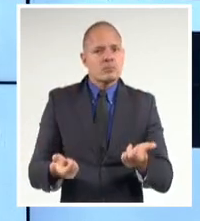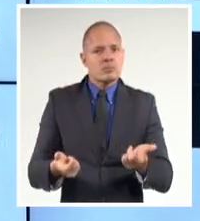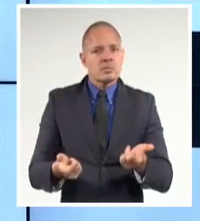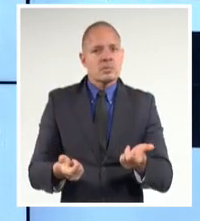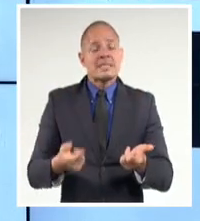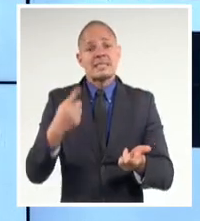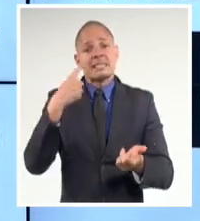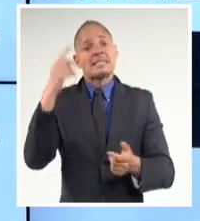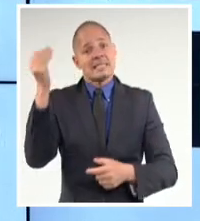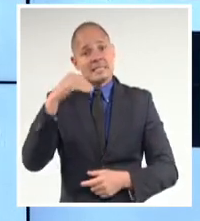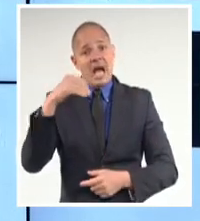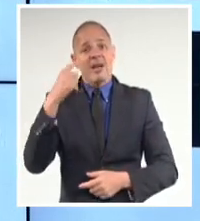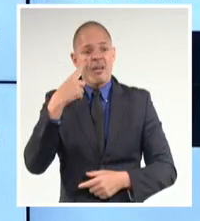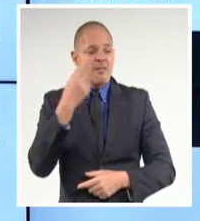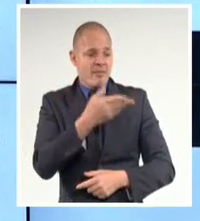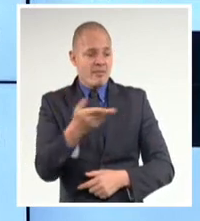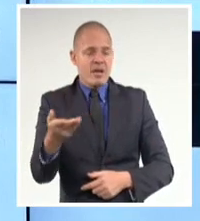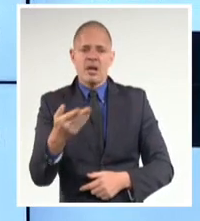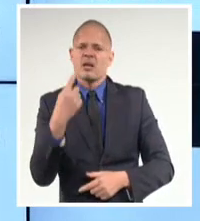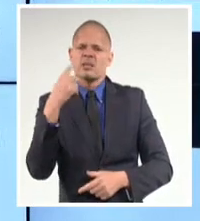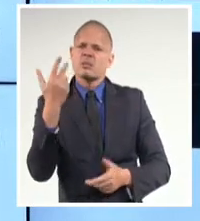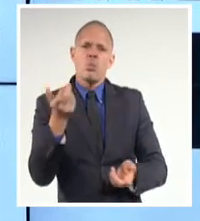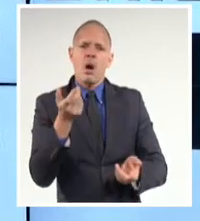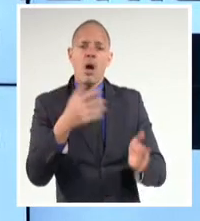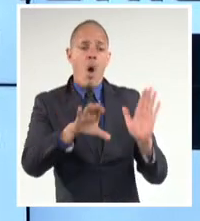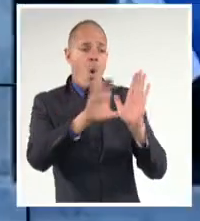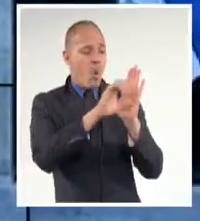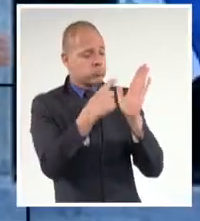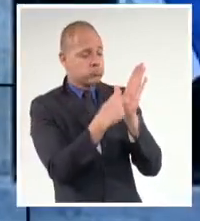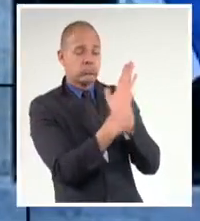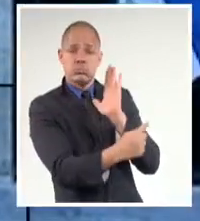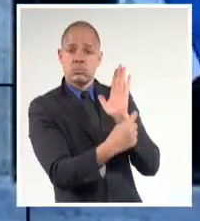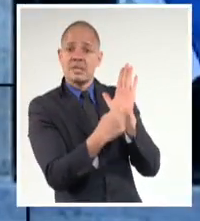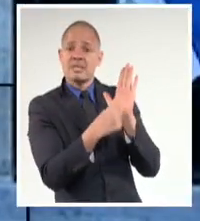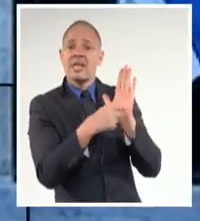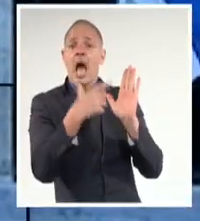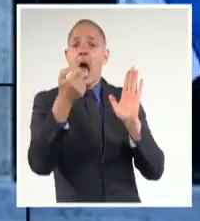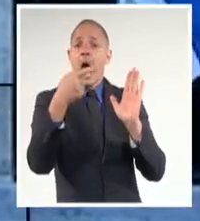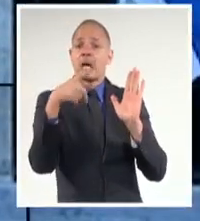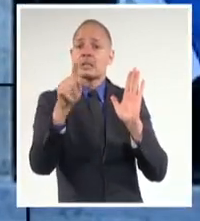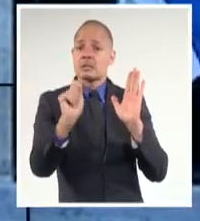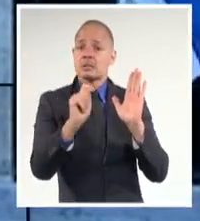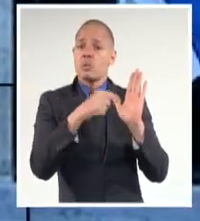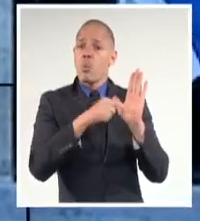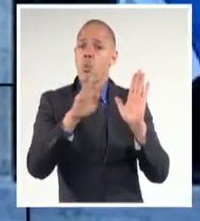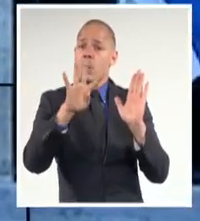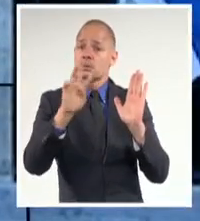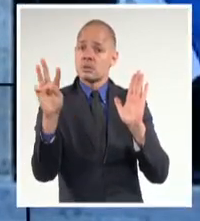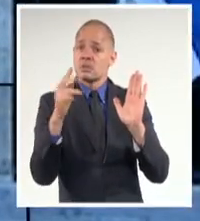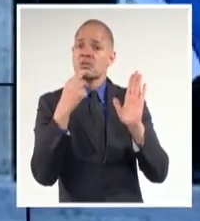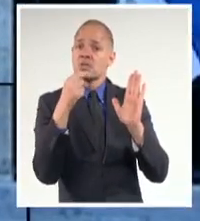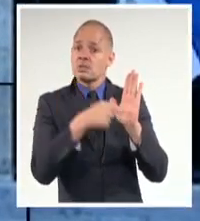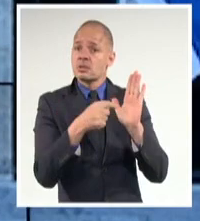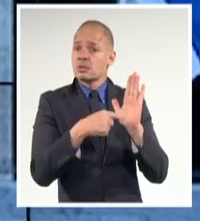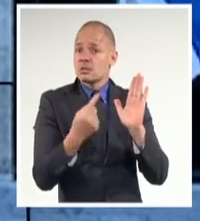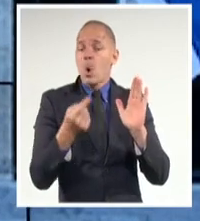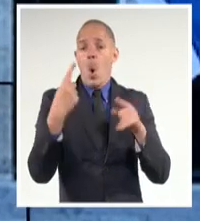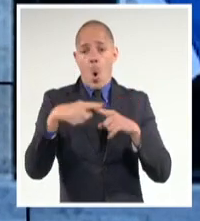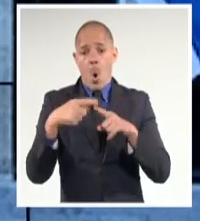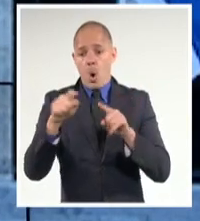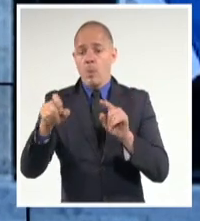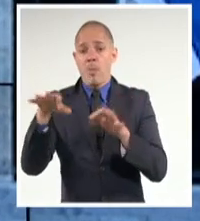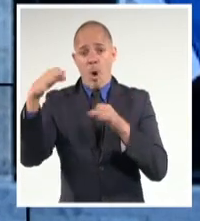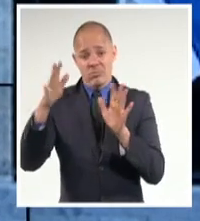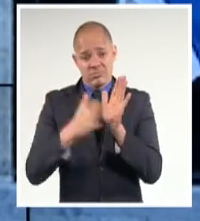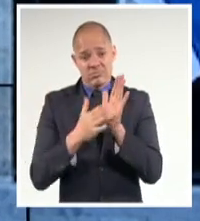problema estatal en el artículo 43 de la Constitución, también en los lineamientos del partido y el Programa Nacional para el Adelanto de las Mujeres,